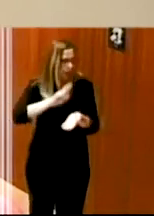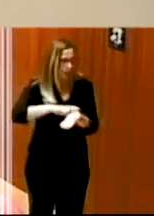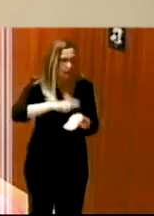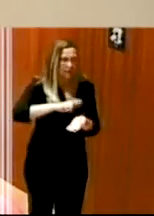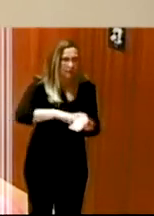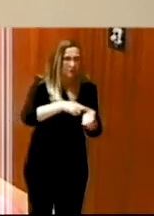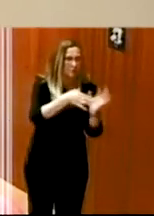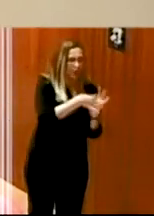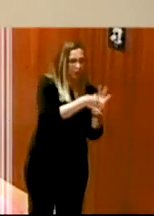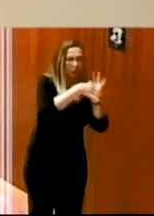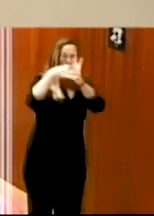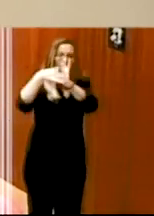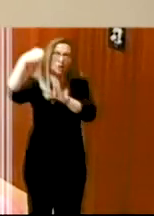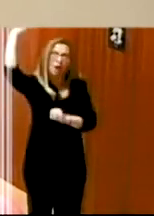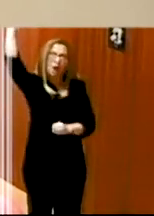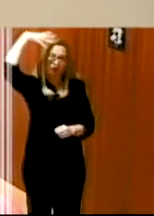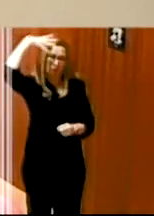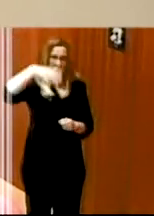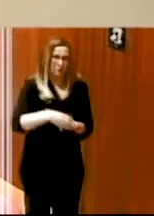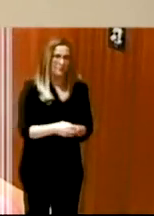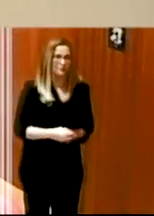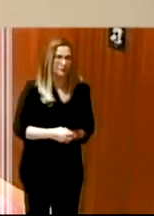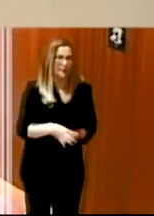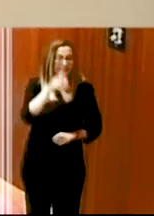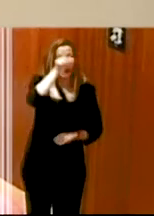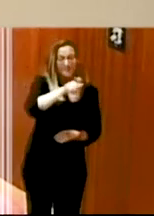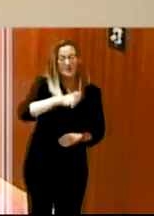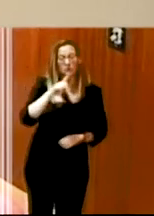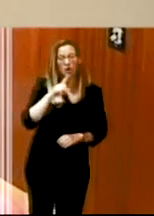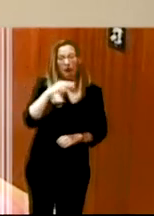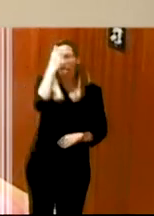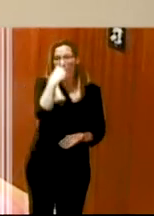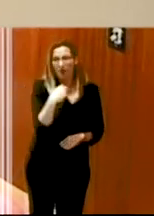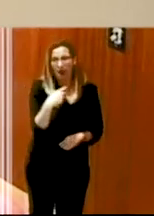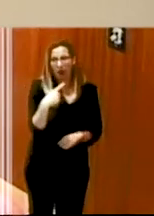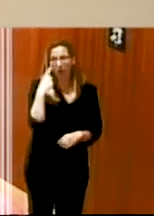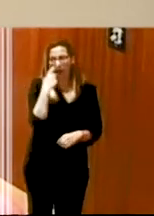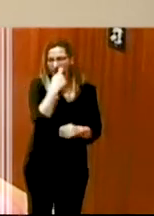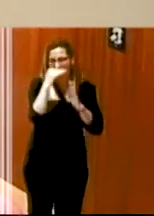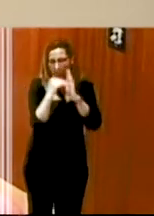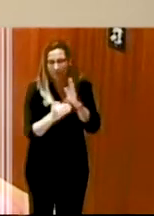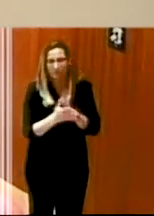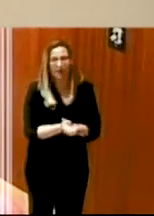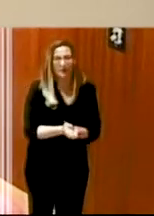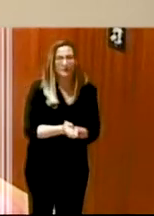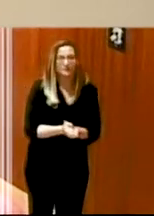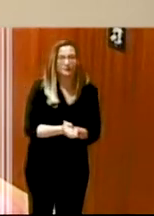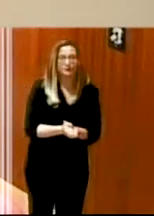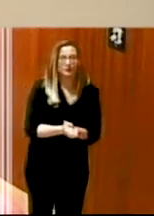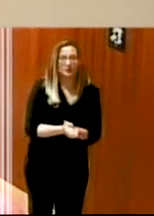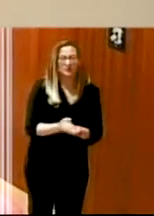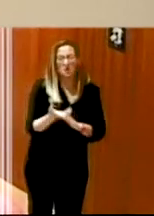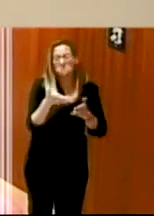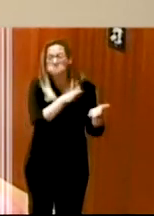acompañamiento igual a nivel de iluminación para personas ciegas y con baja visión hay muchas cosas como veis que son